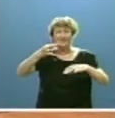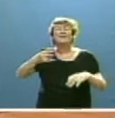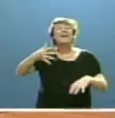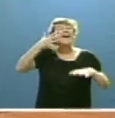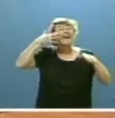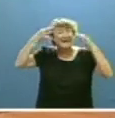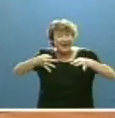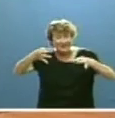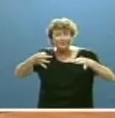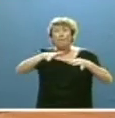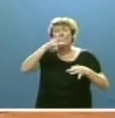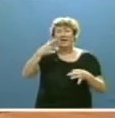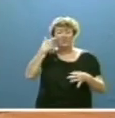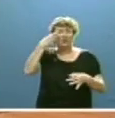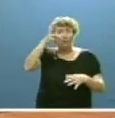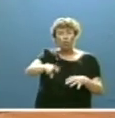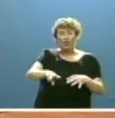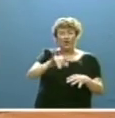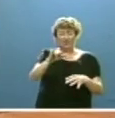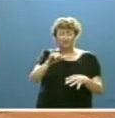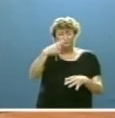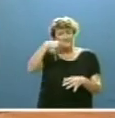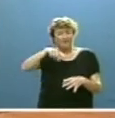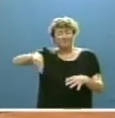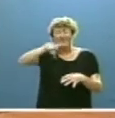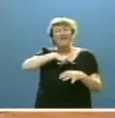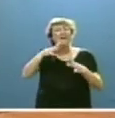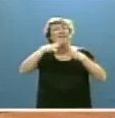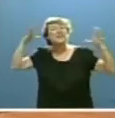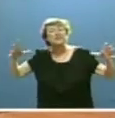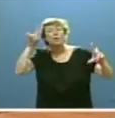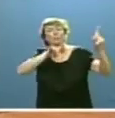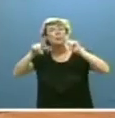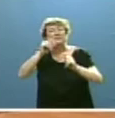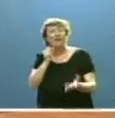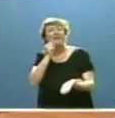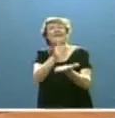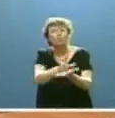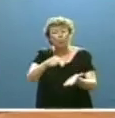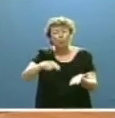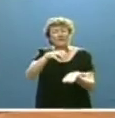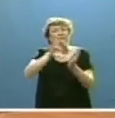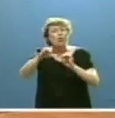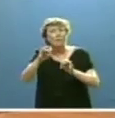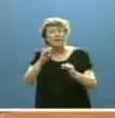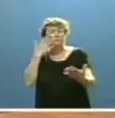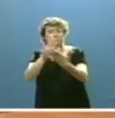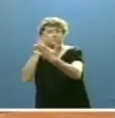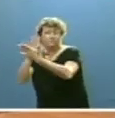Realismo para reconocer y tener muy presentes los grandes problemas y retos a los que Castilla y León tienen que enfrentarse.